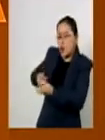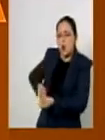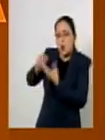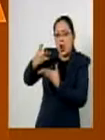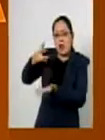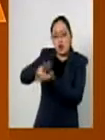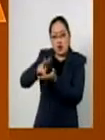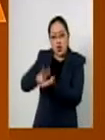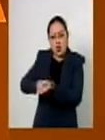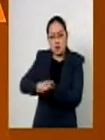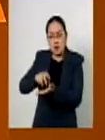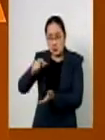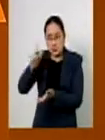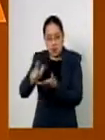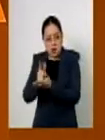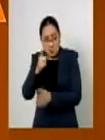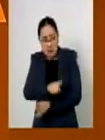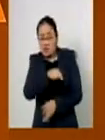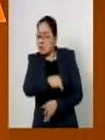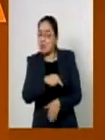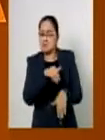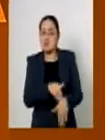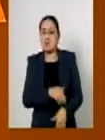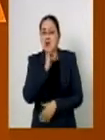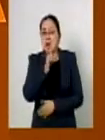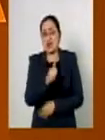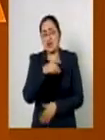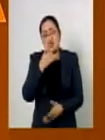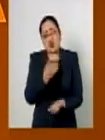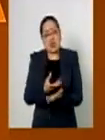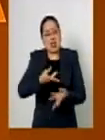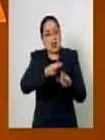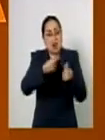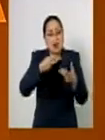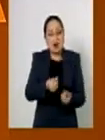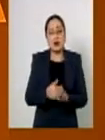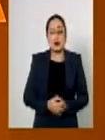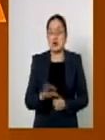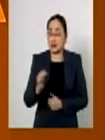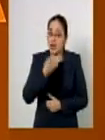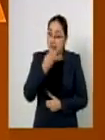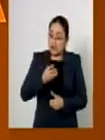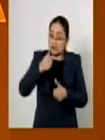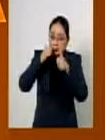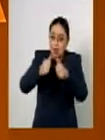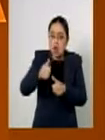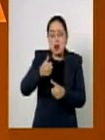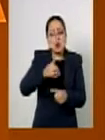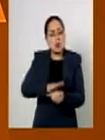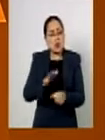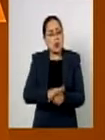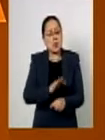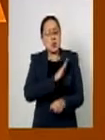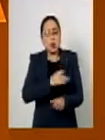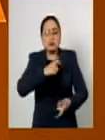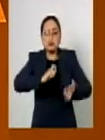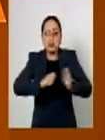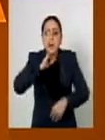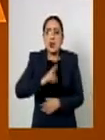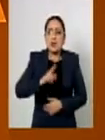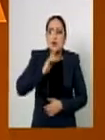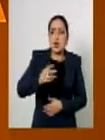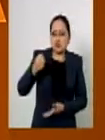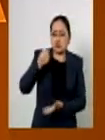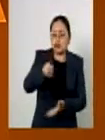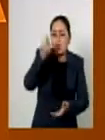-beneficio que ordena la ley. Tal vez esta modificación sea atendible toda vez que flexibiliza el uso de